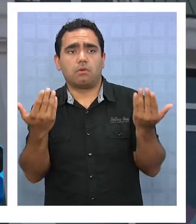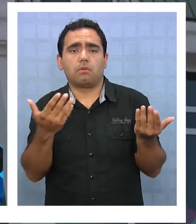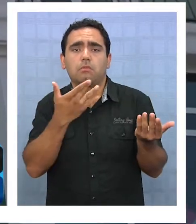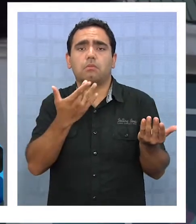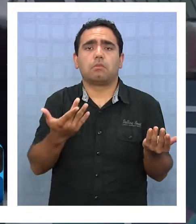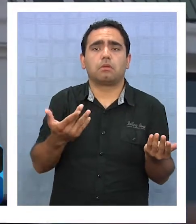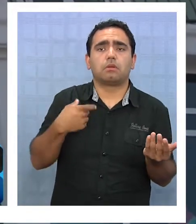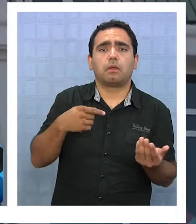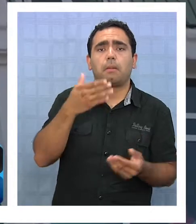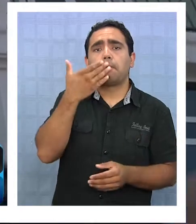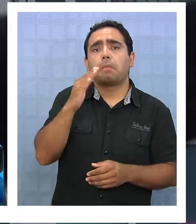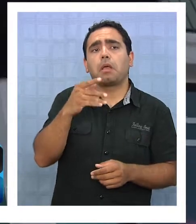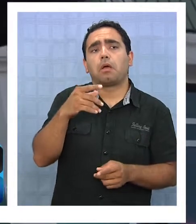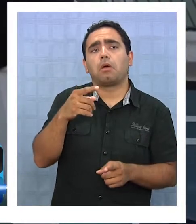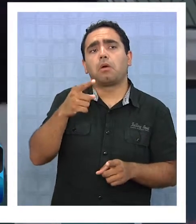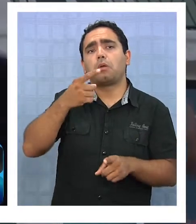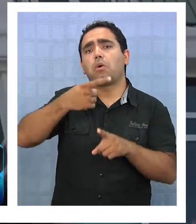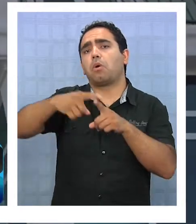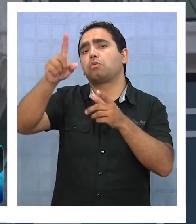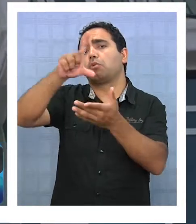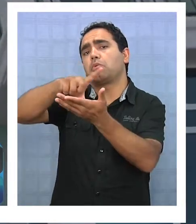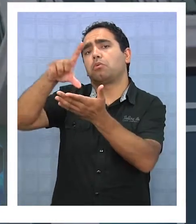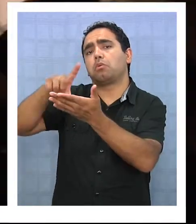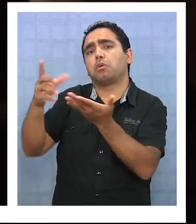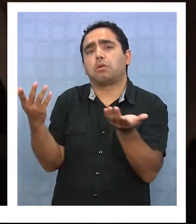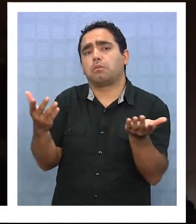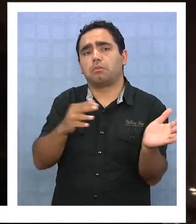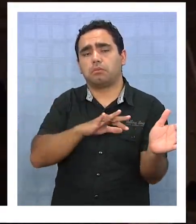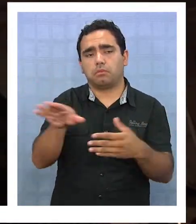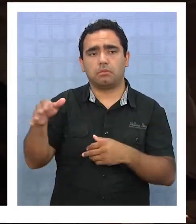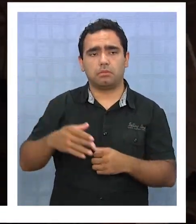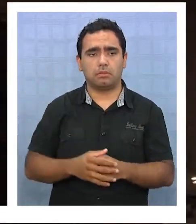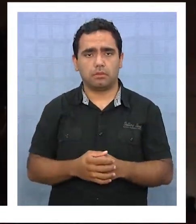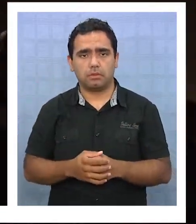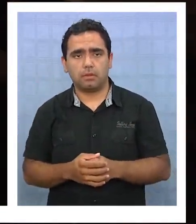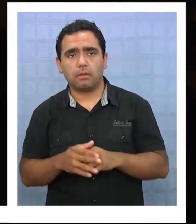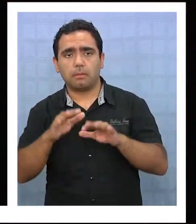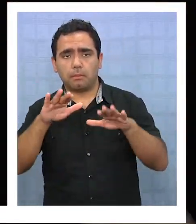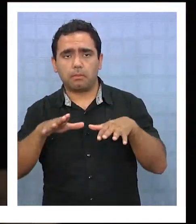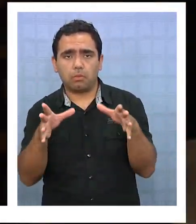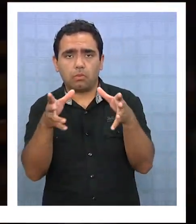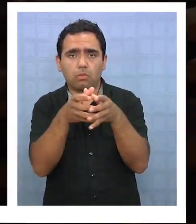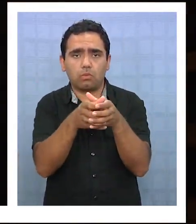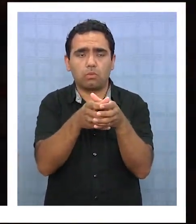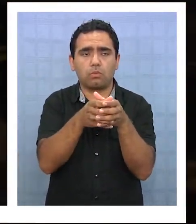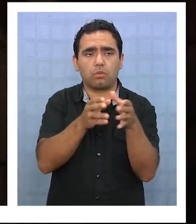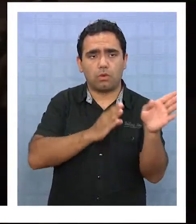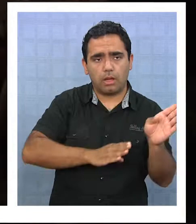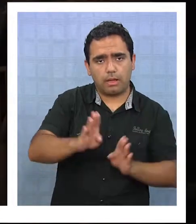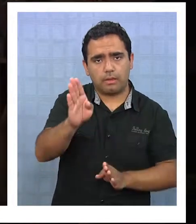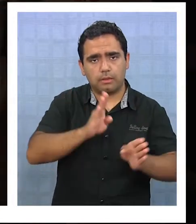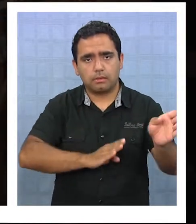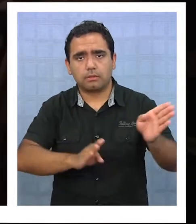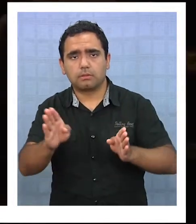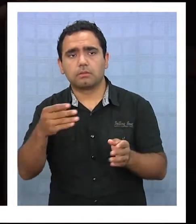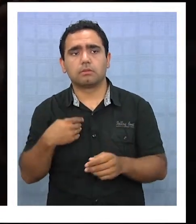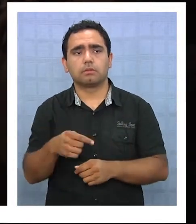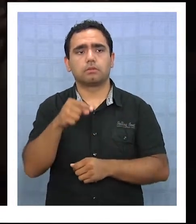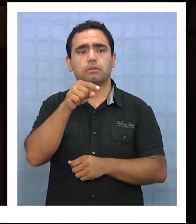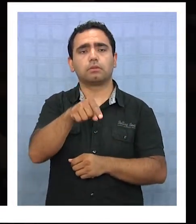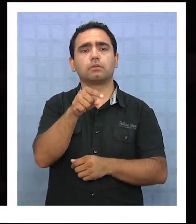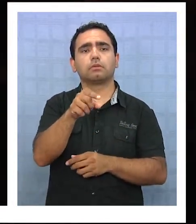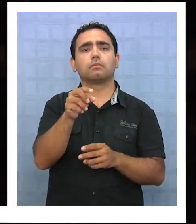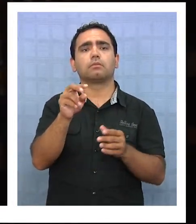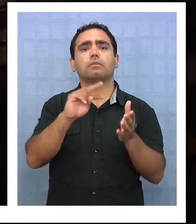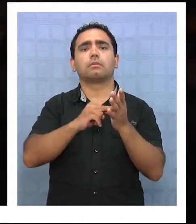¿por qué no lo hacen allá en Batepli y a Flores, en las demás jueces? Asimismo, en el grupo Aficionados al Hockey Astur, se refirieron al episodio